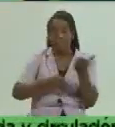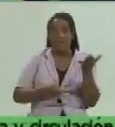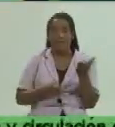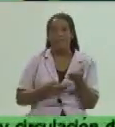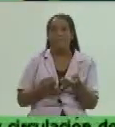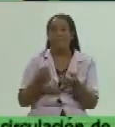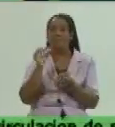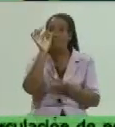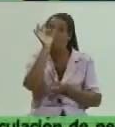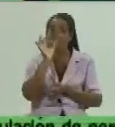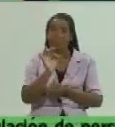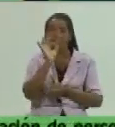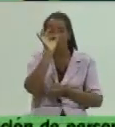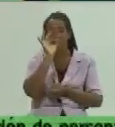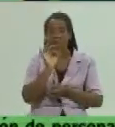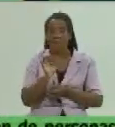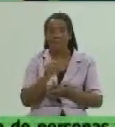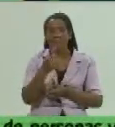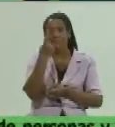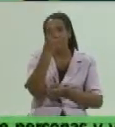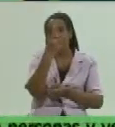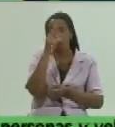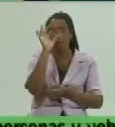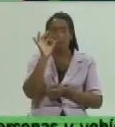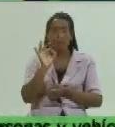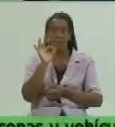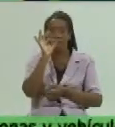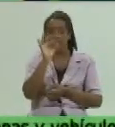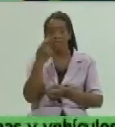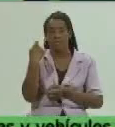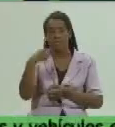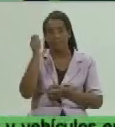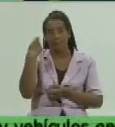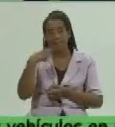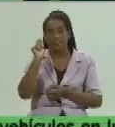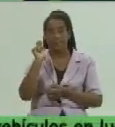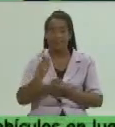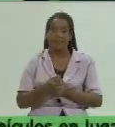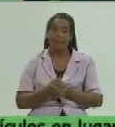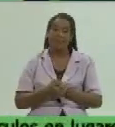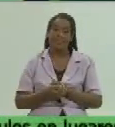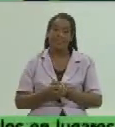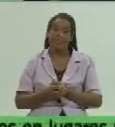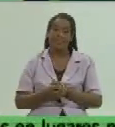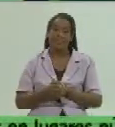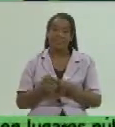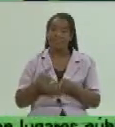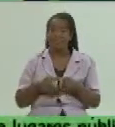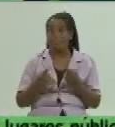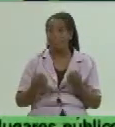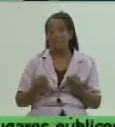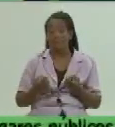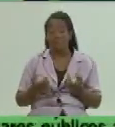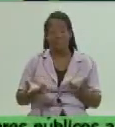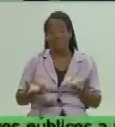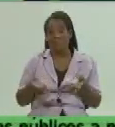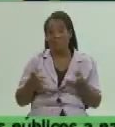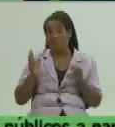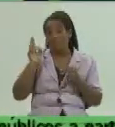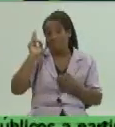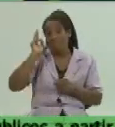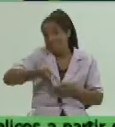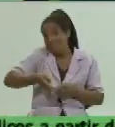una comisión que va a ser del 1% de las ventas porque la facultad que hoy se tiene y que da